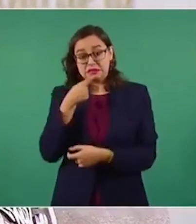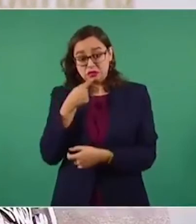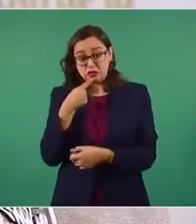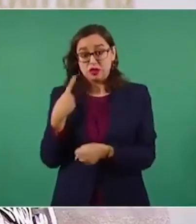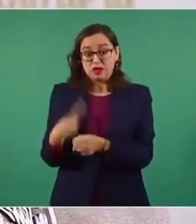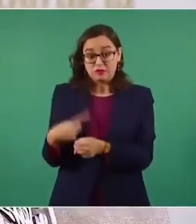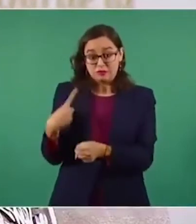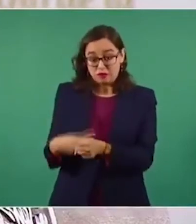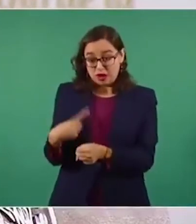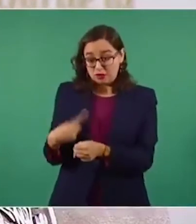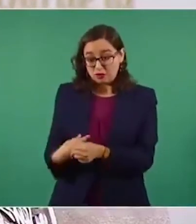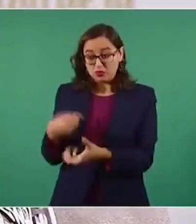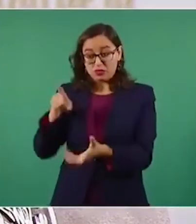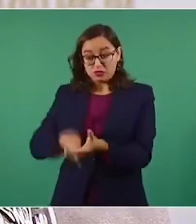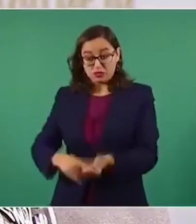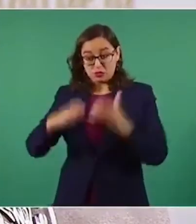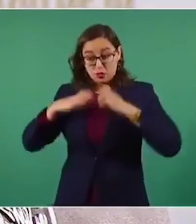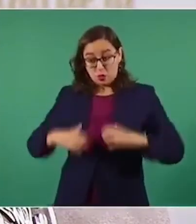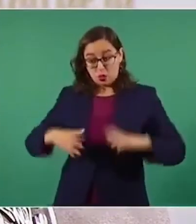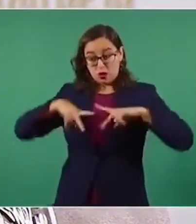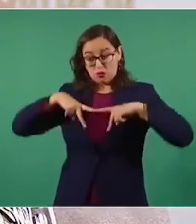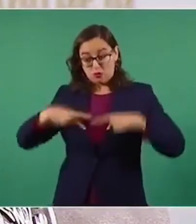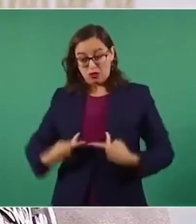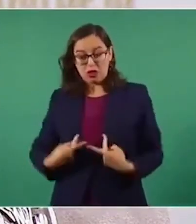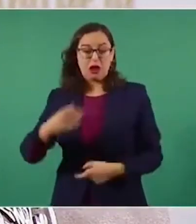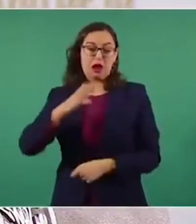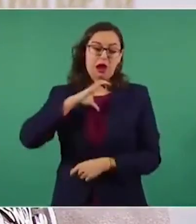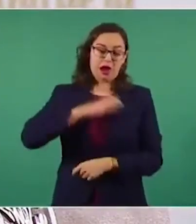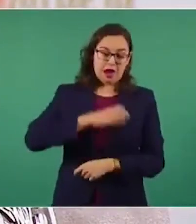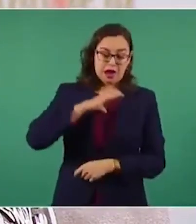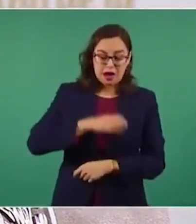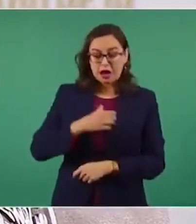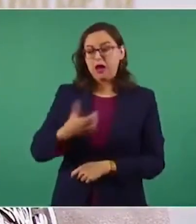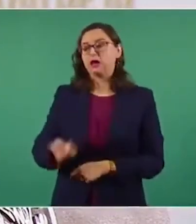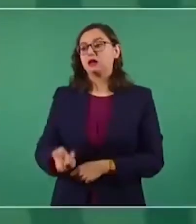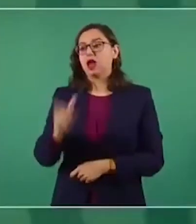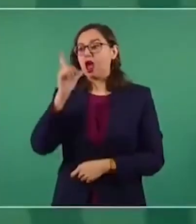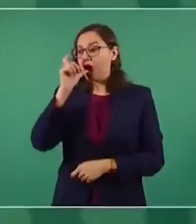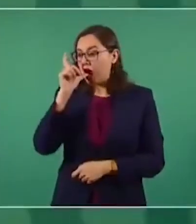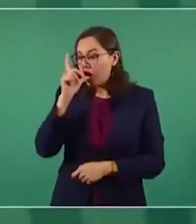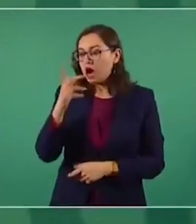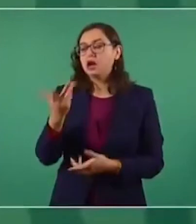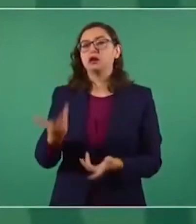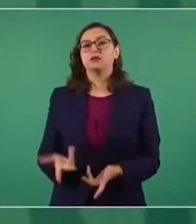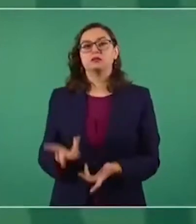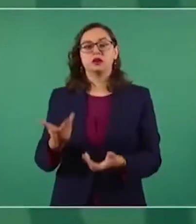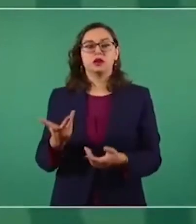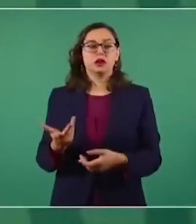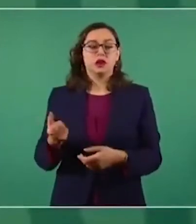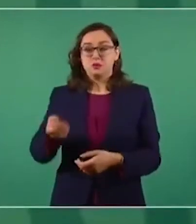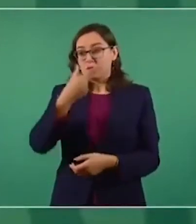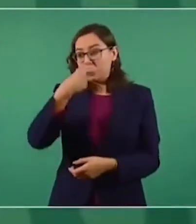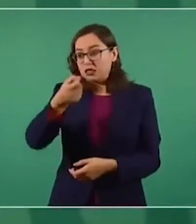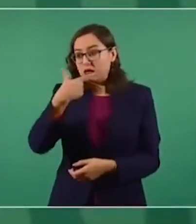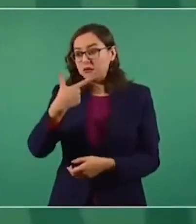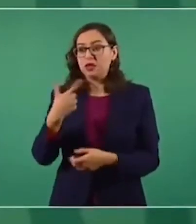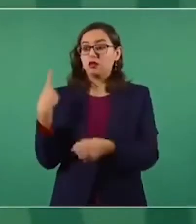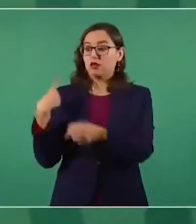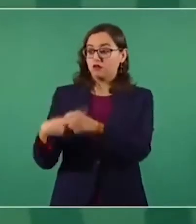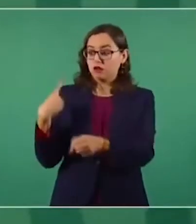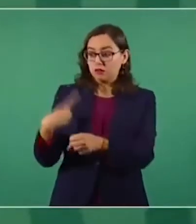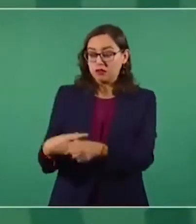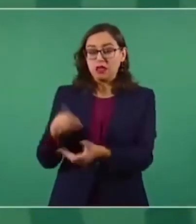padecen enfermedades inmunosupresoras por cáncer, por uso de esteroides, porque están en quimioterapia, porque tienen una enfermedad congénita,